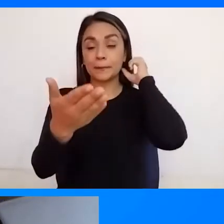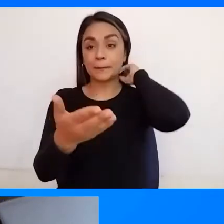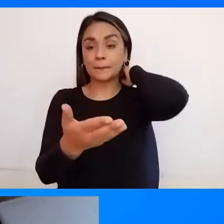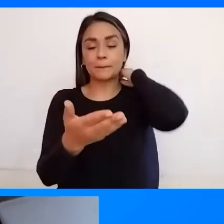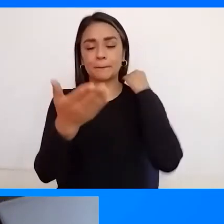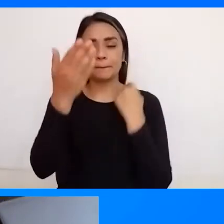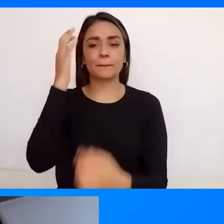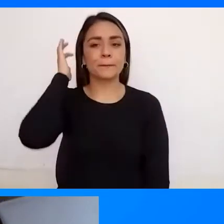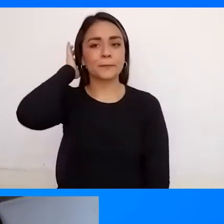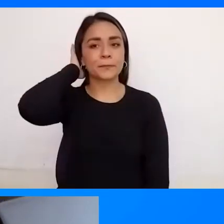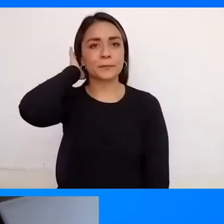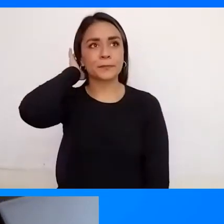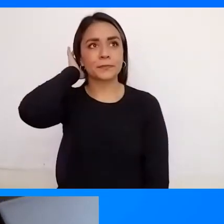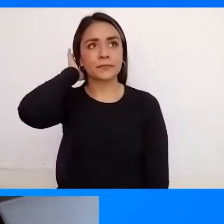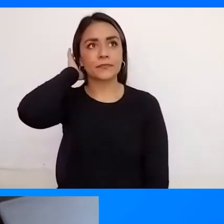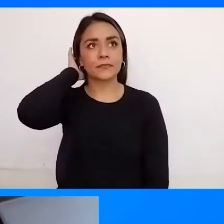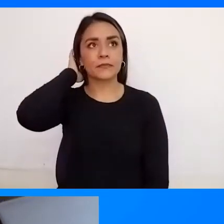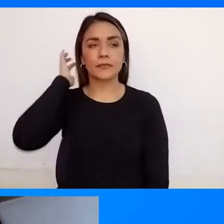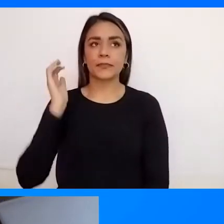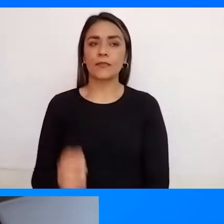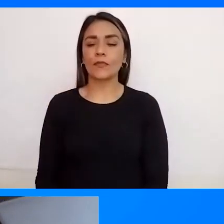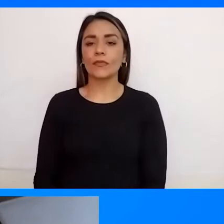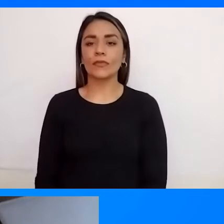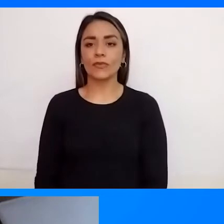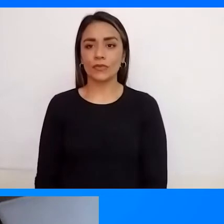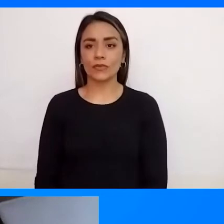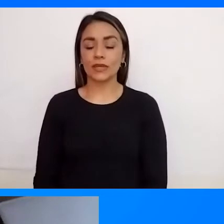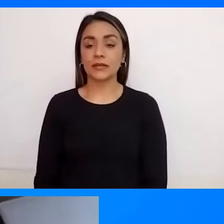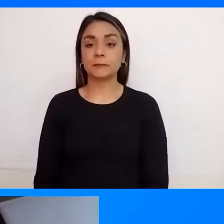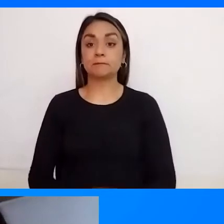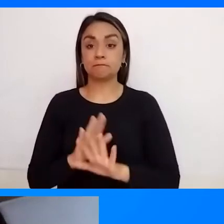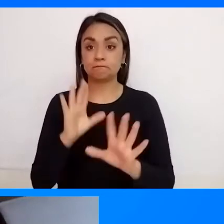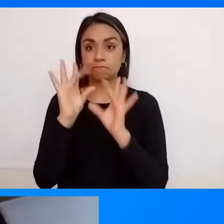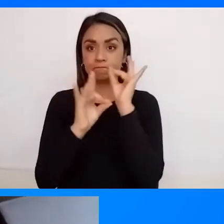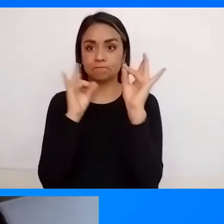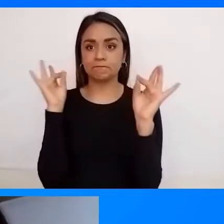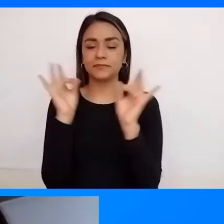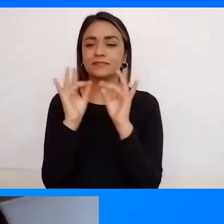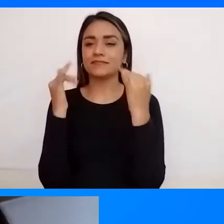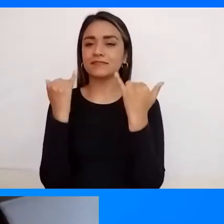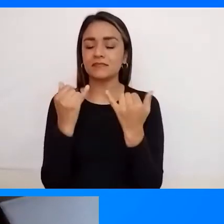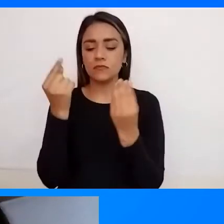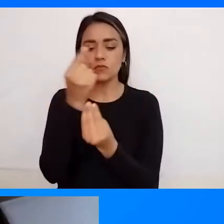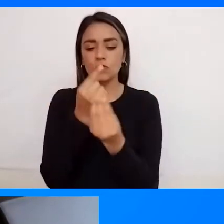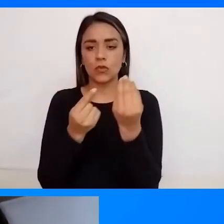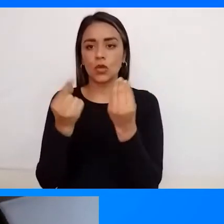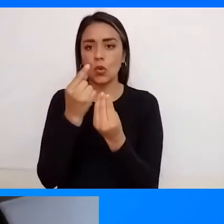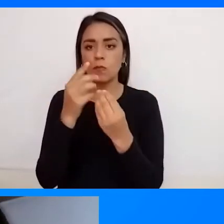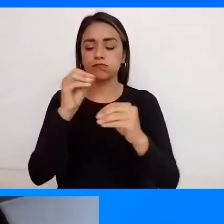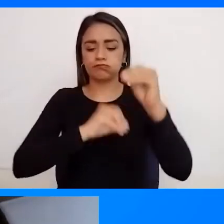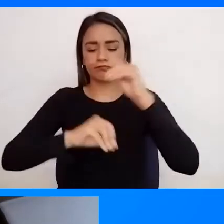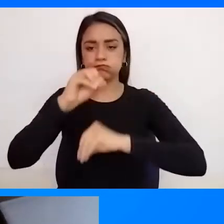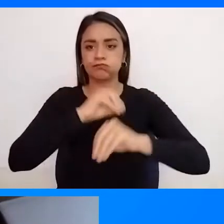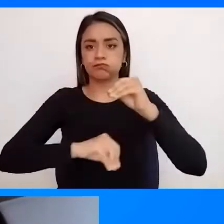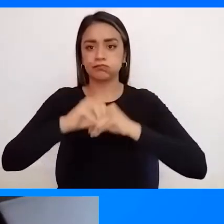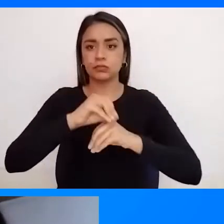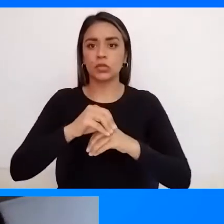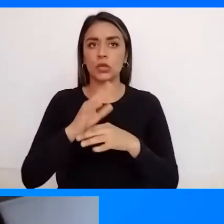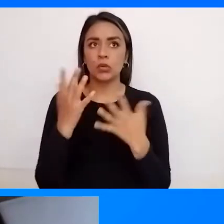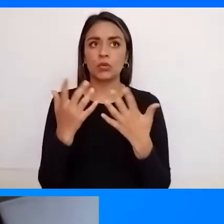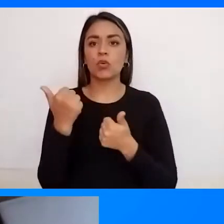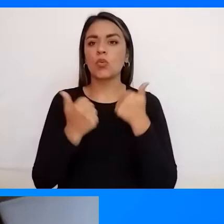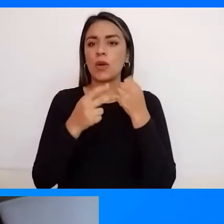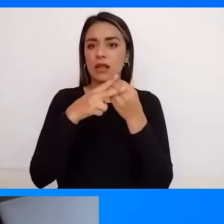toda tuya la cátedra Perfecto, bueno, yo la verdad he diseñado dos, bueno, varias